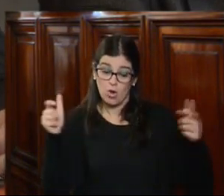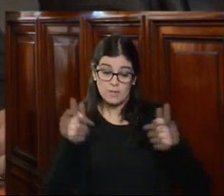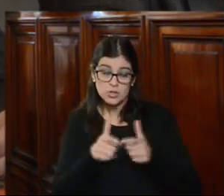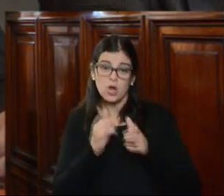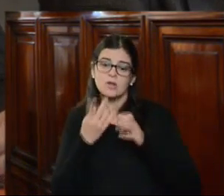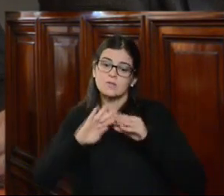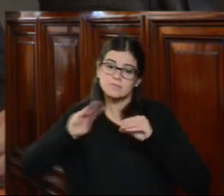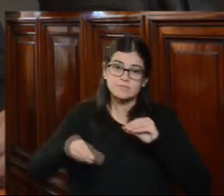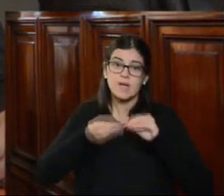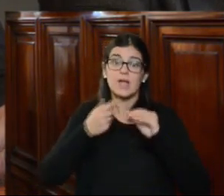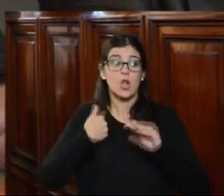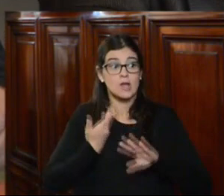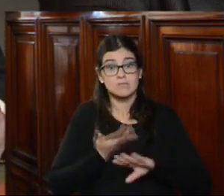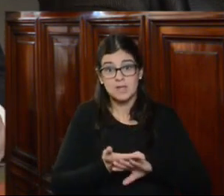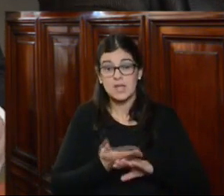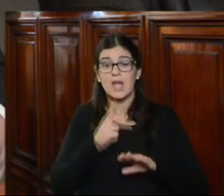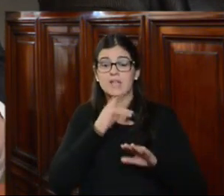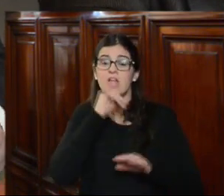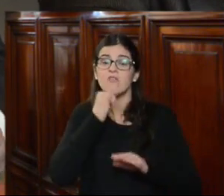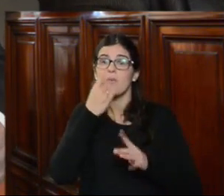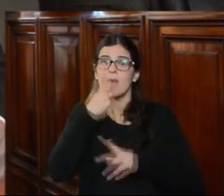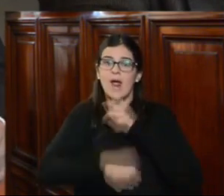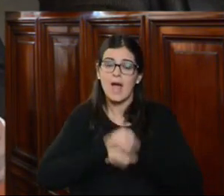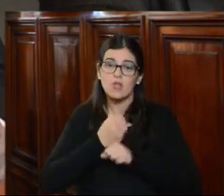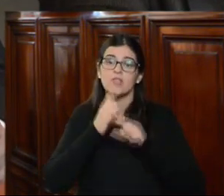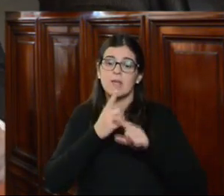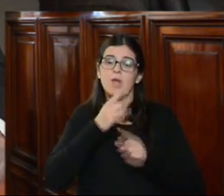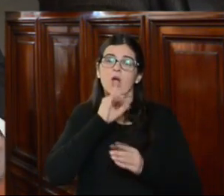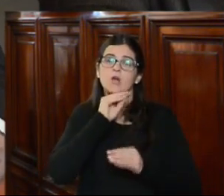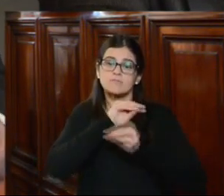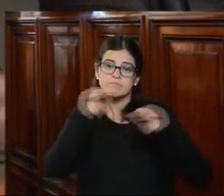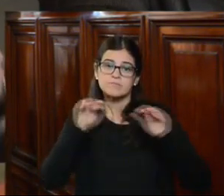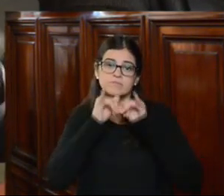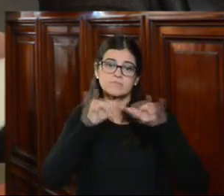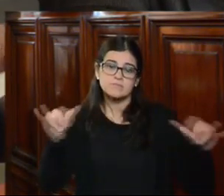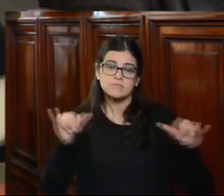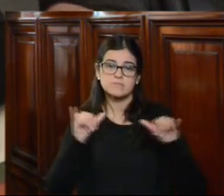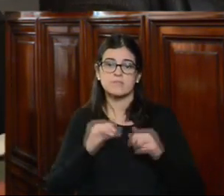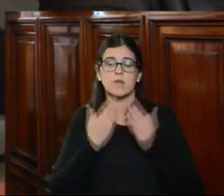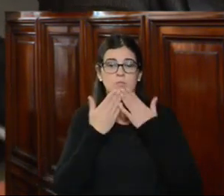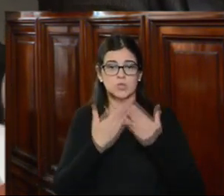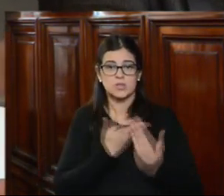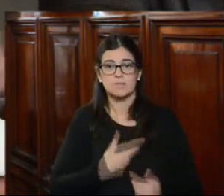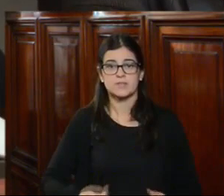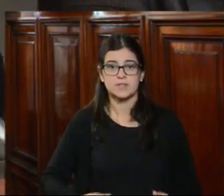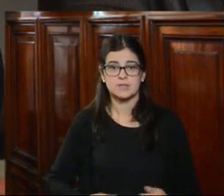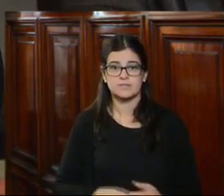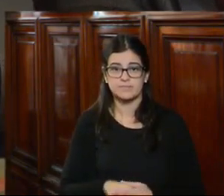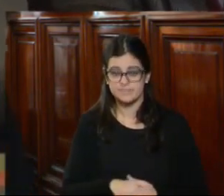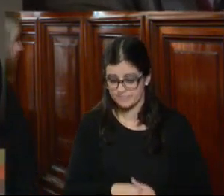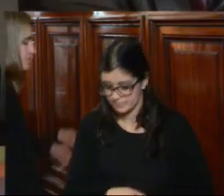incorpore estas peticiones en su informe anual y en el comunicado de prensa relativo a esta audiencia. Muchas gracias señor Presidente.